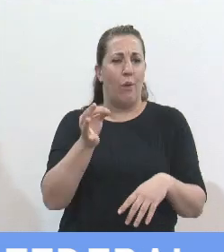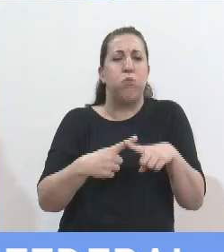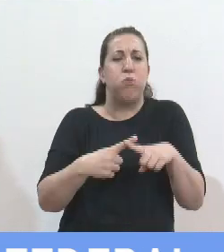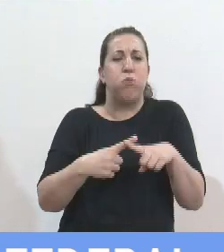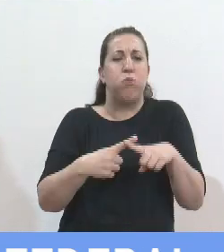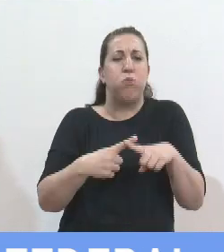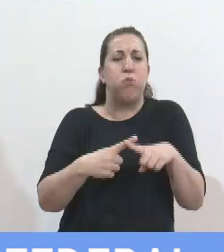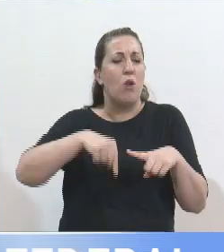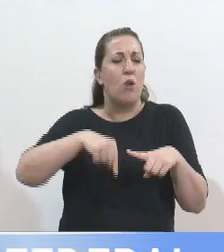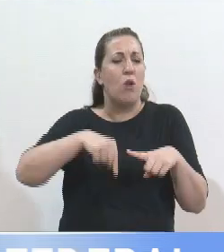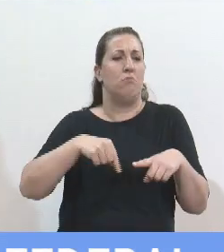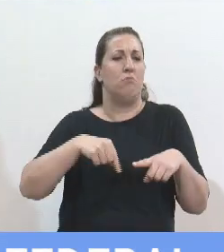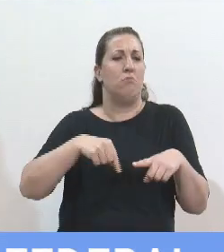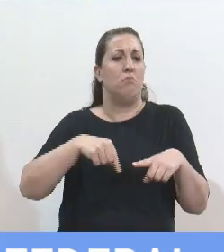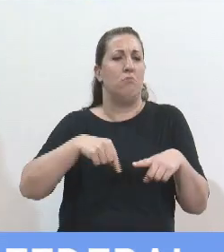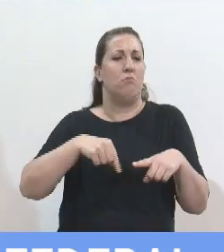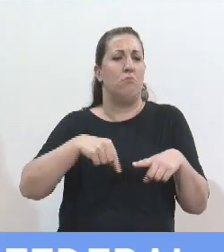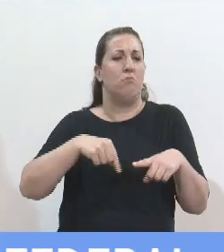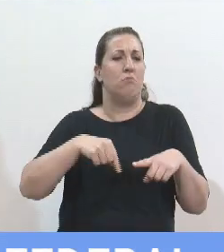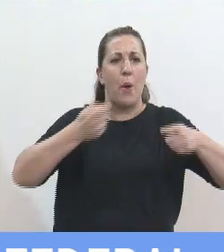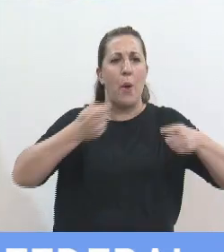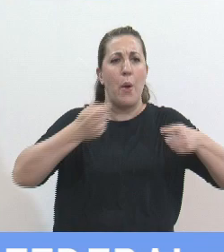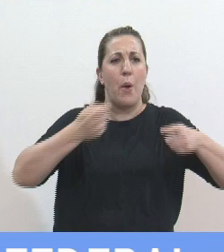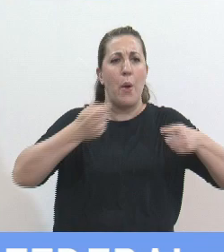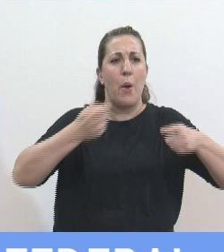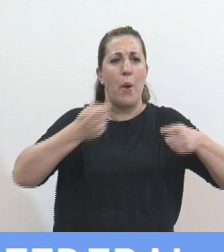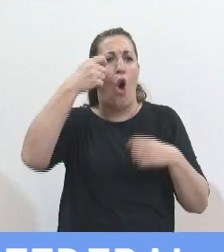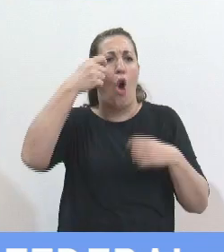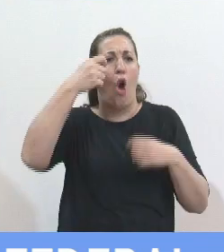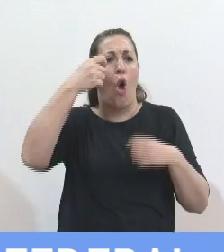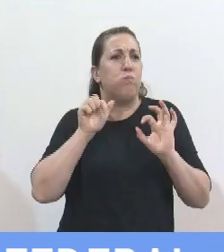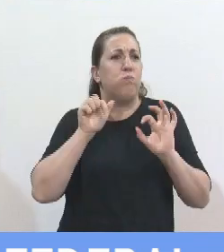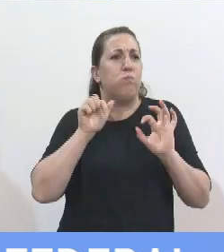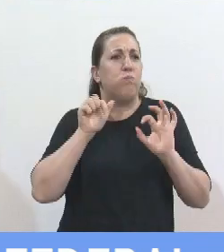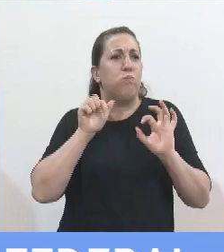y aumento que ha tenido el narcotráfico en toda nuestra región.